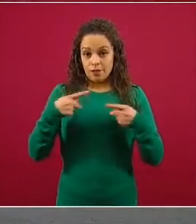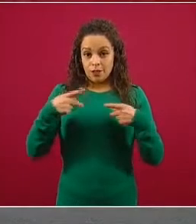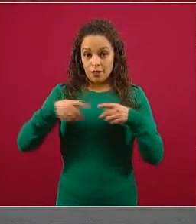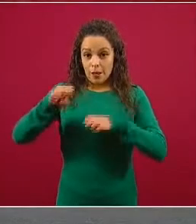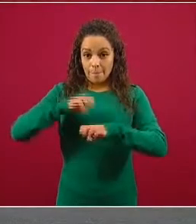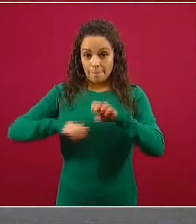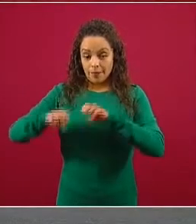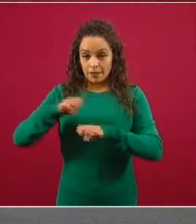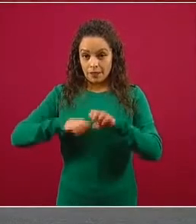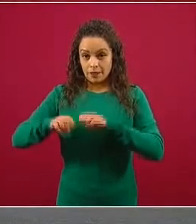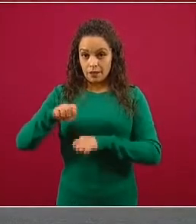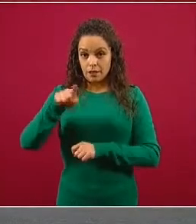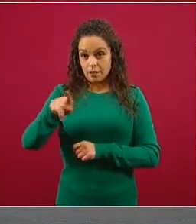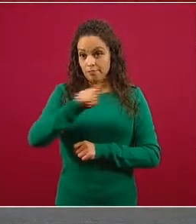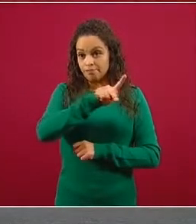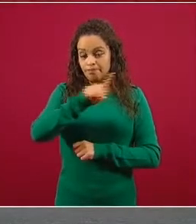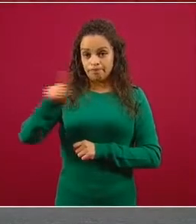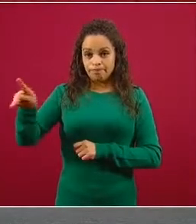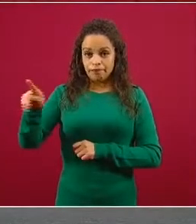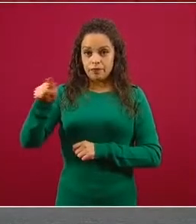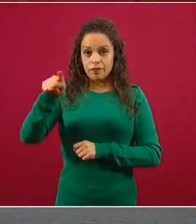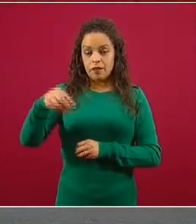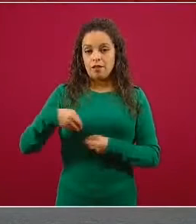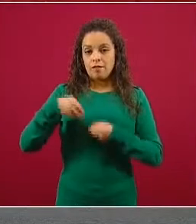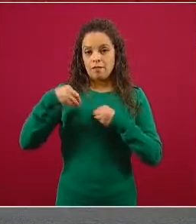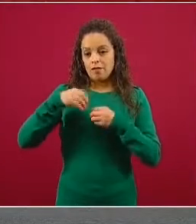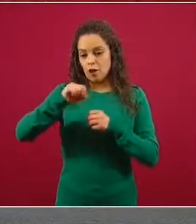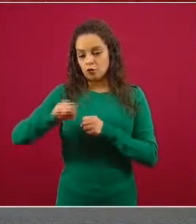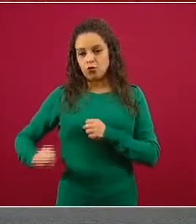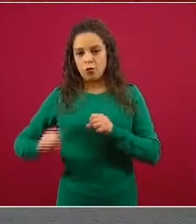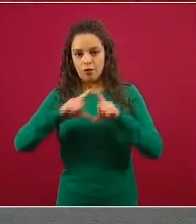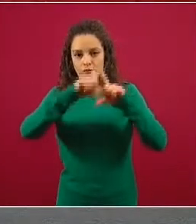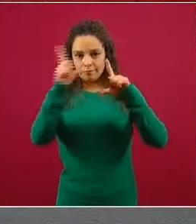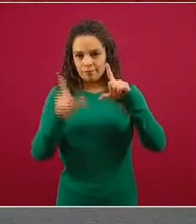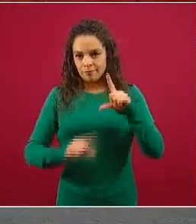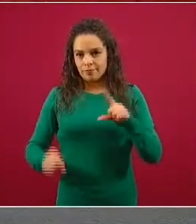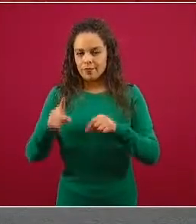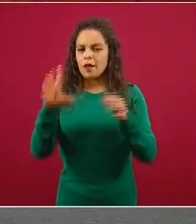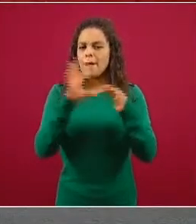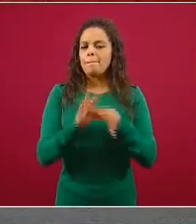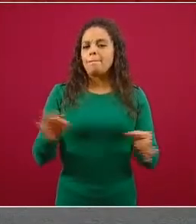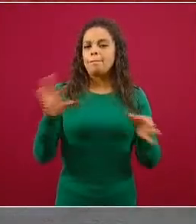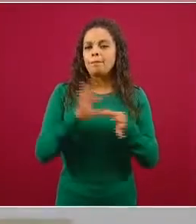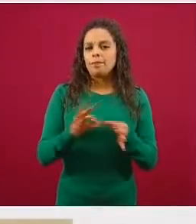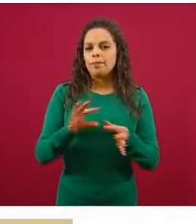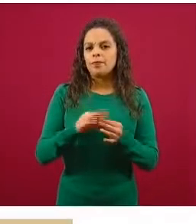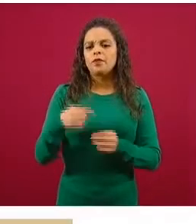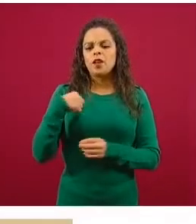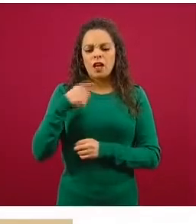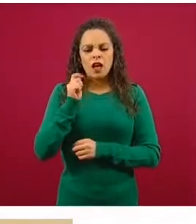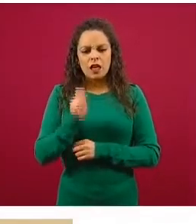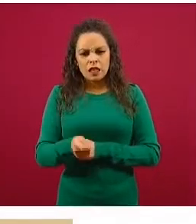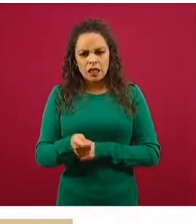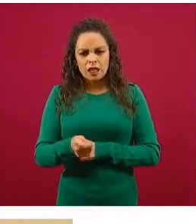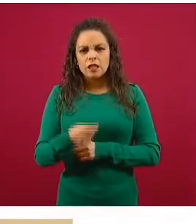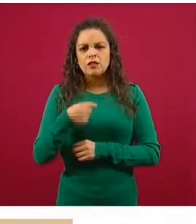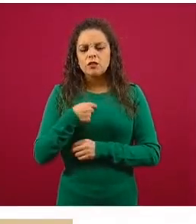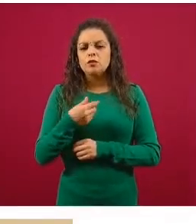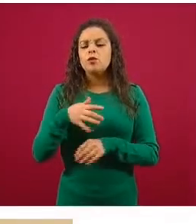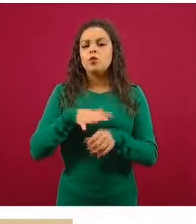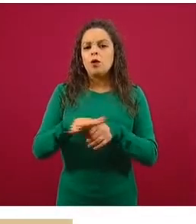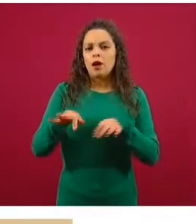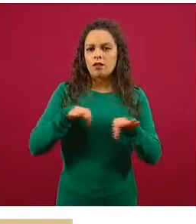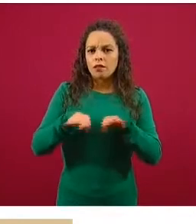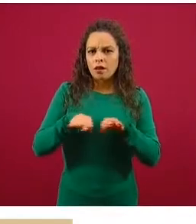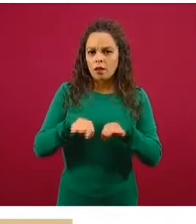todos del sur, que nos van a contar un poco de quiénes son, en dónde están, a qué se dedican y